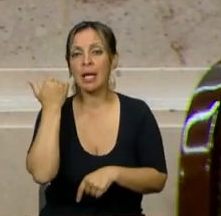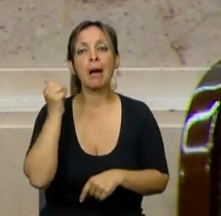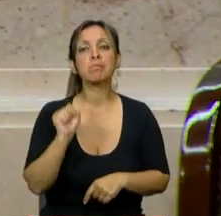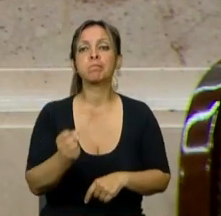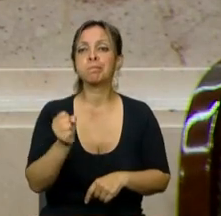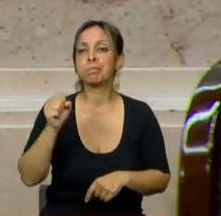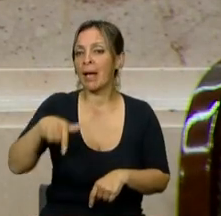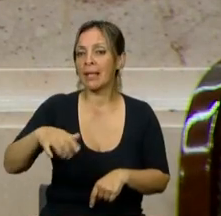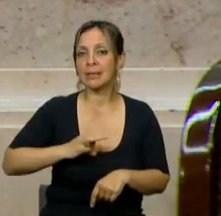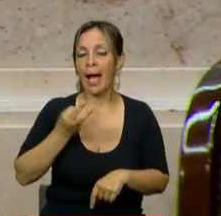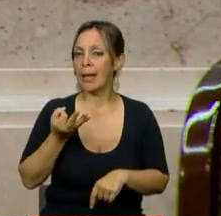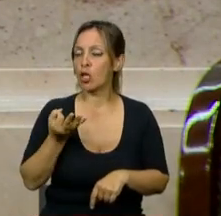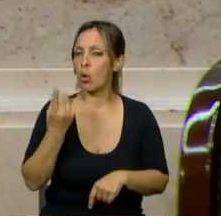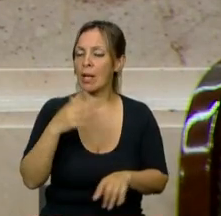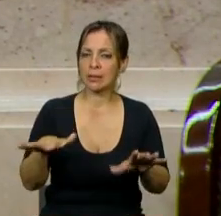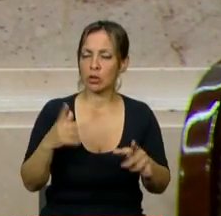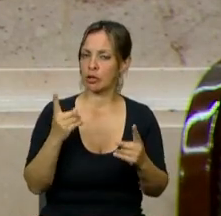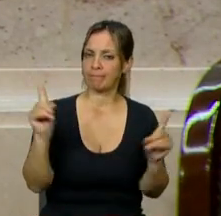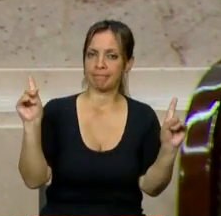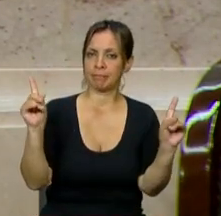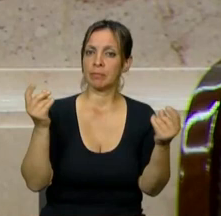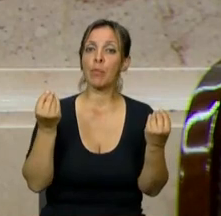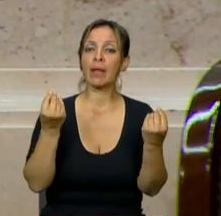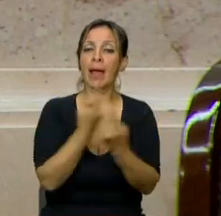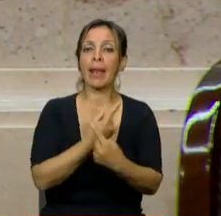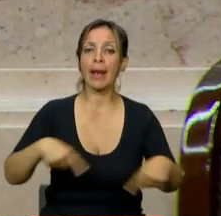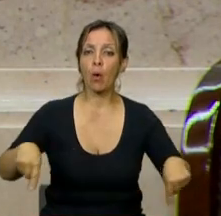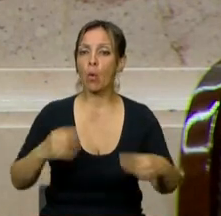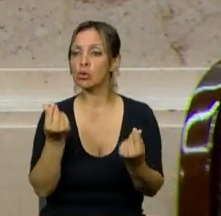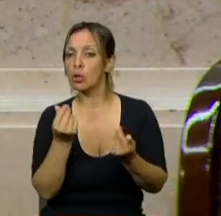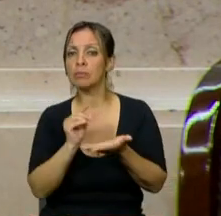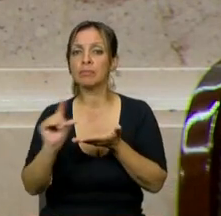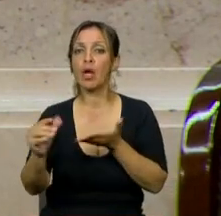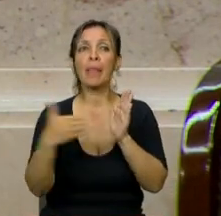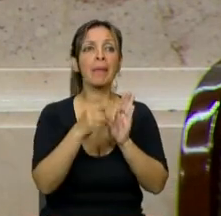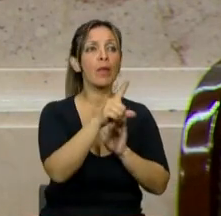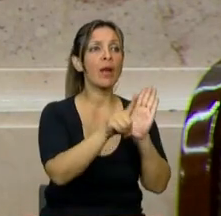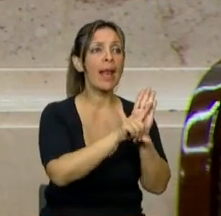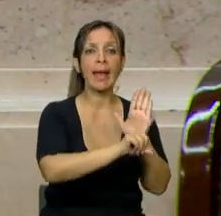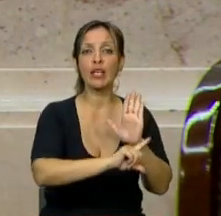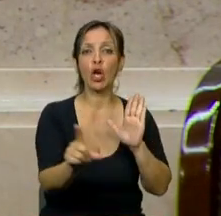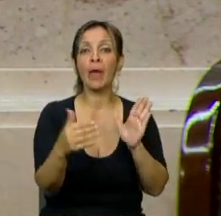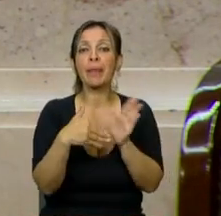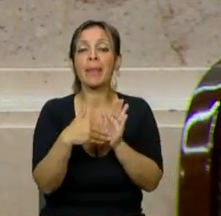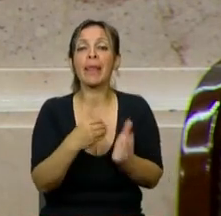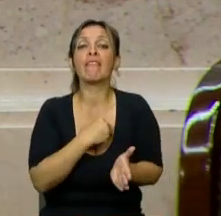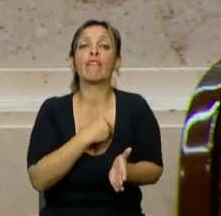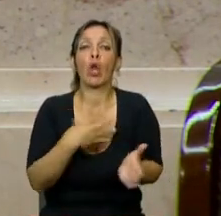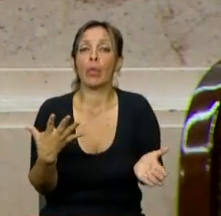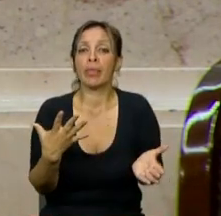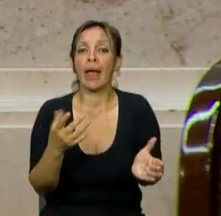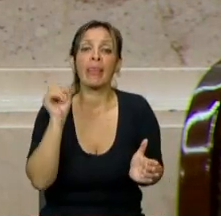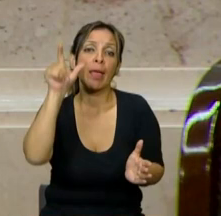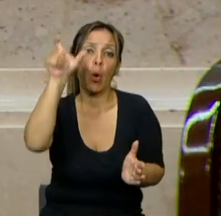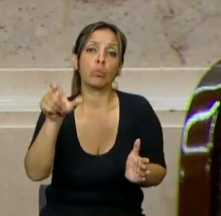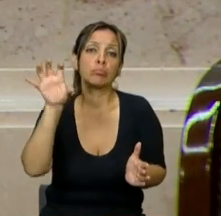anómala. Sus recursos no dependían de una ley, sino de la buena voluntad de un